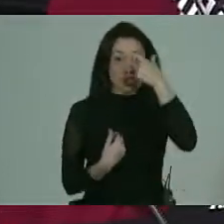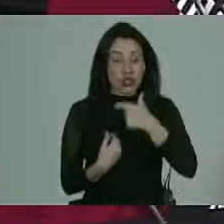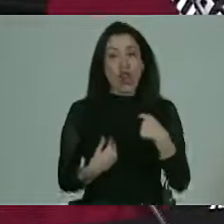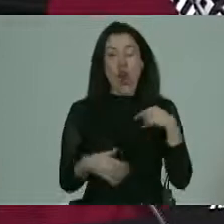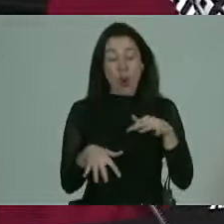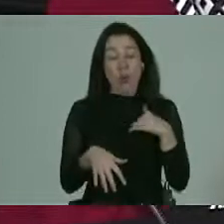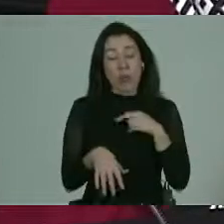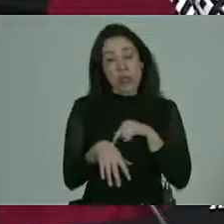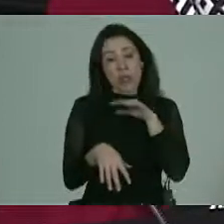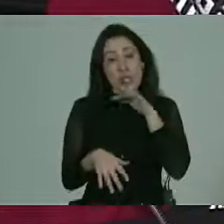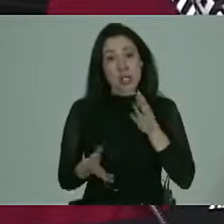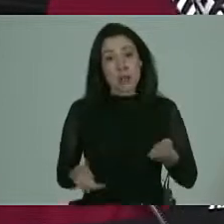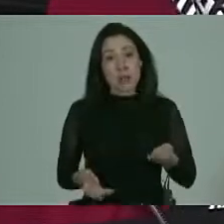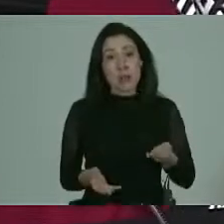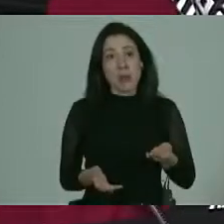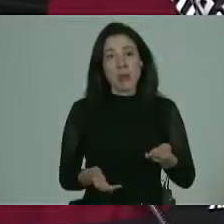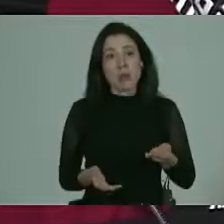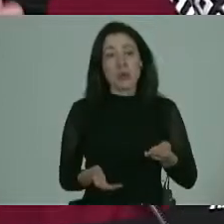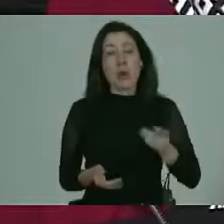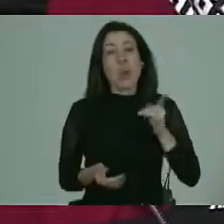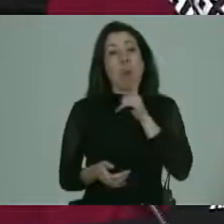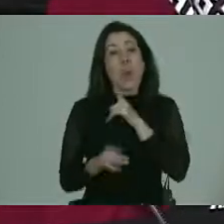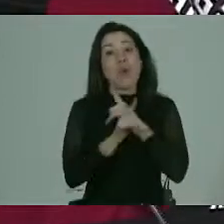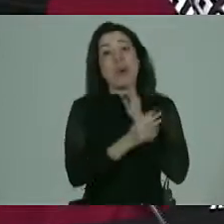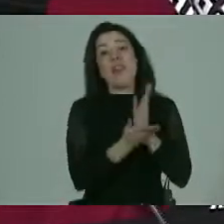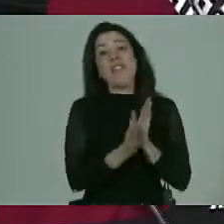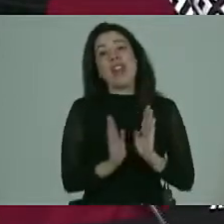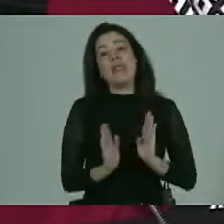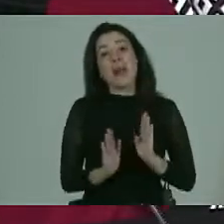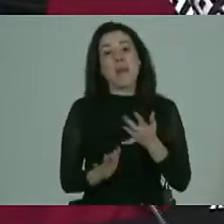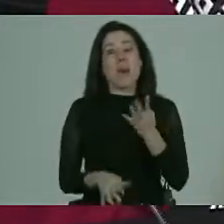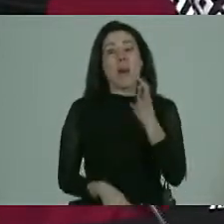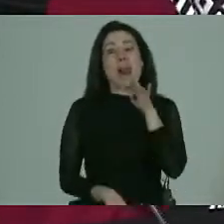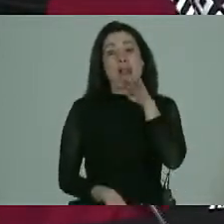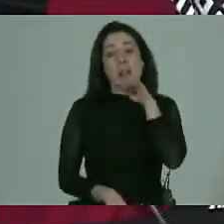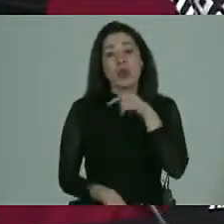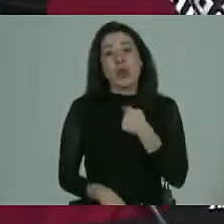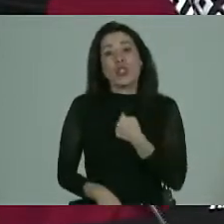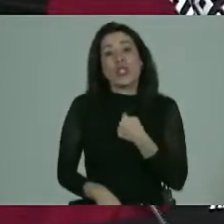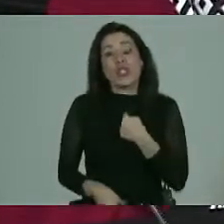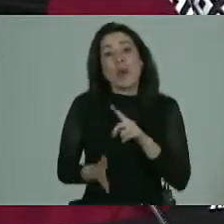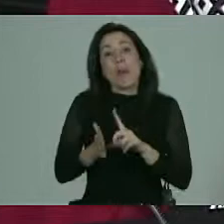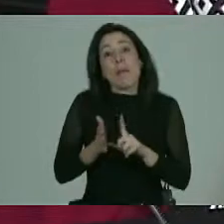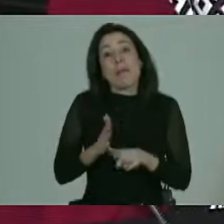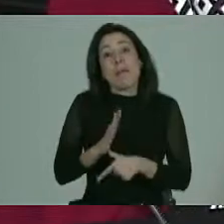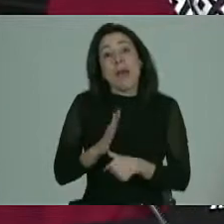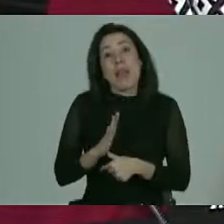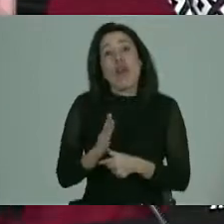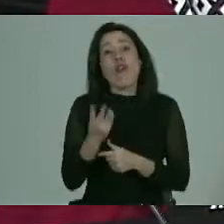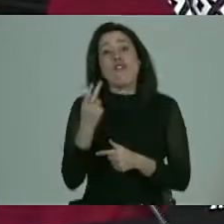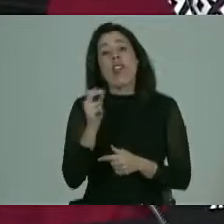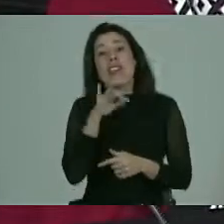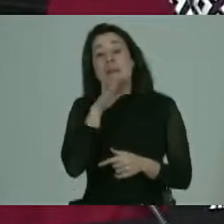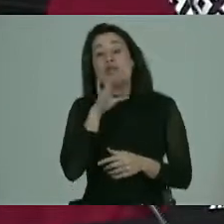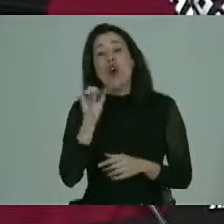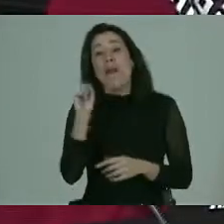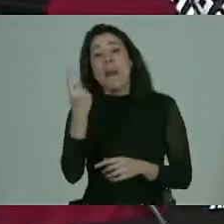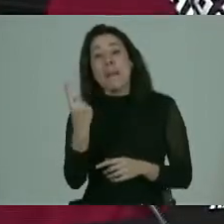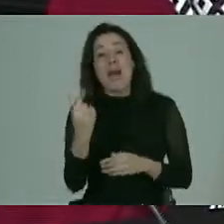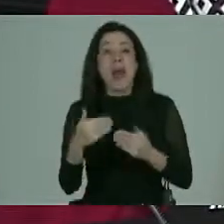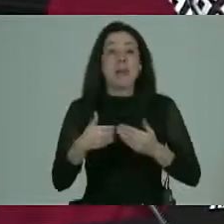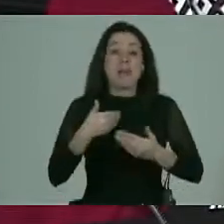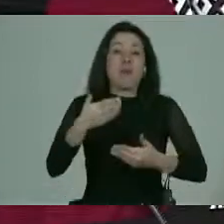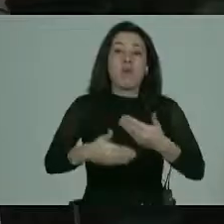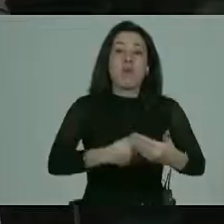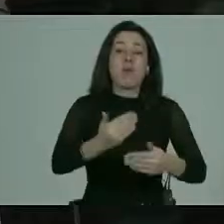tomo el tiempo y bueno la última va a tener que esperar a lo mejor 40 minutos si es que yo me tomo 20 minutos con la primera y así en